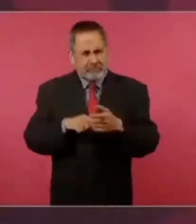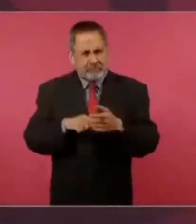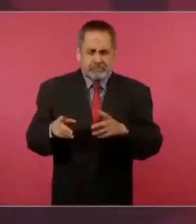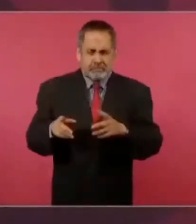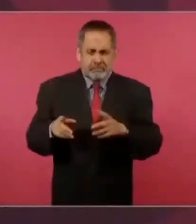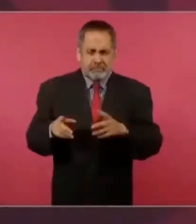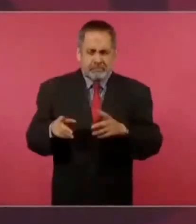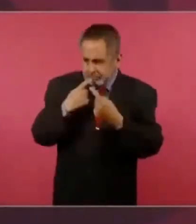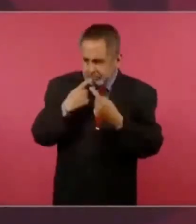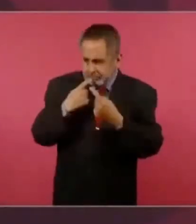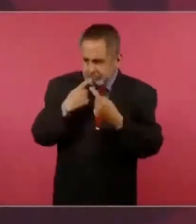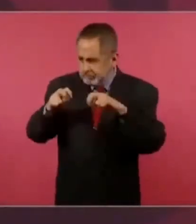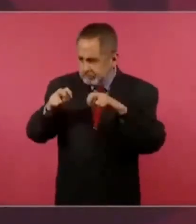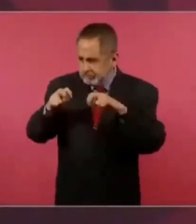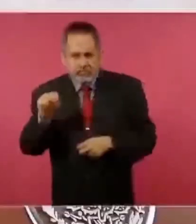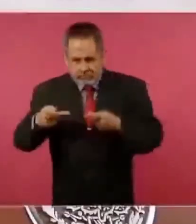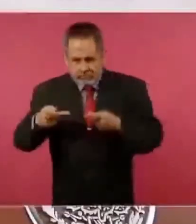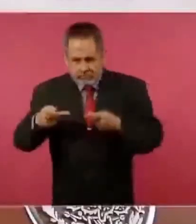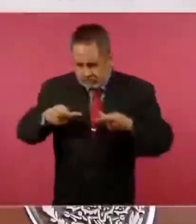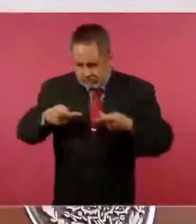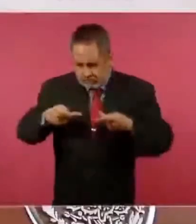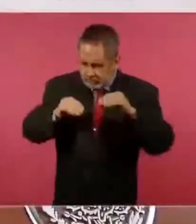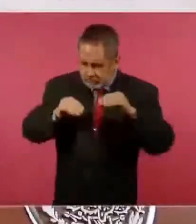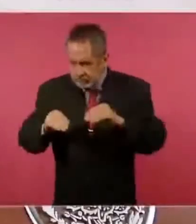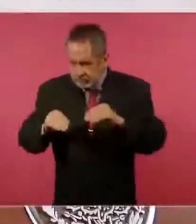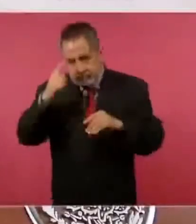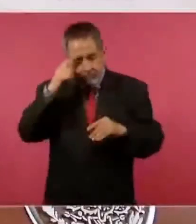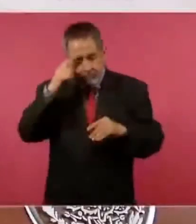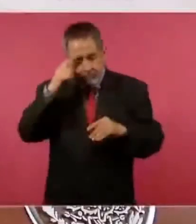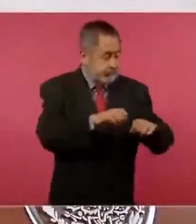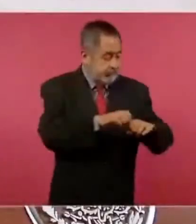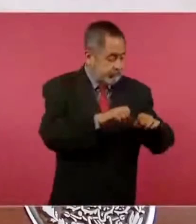un plan para la transición.